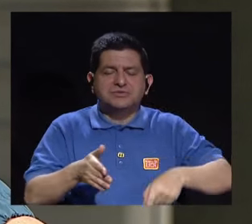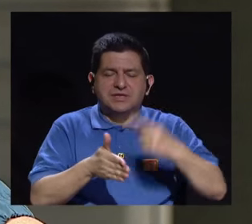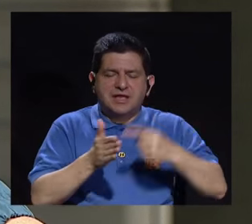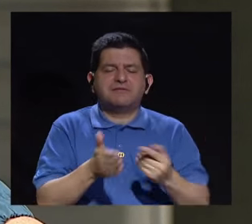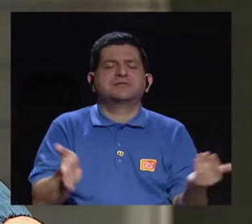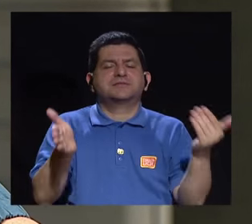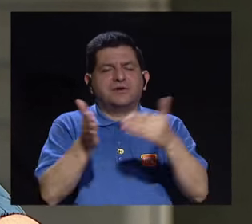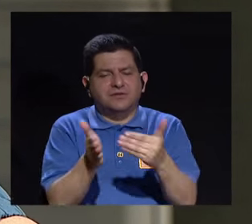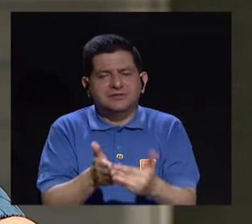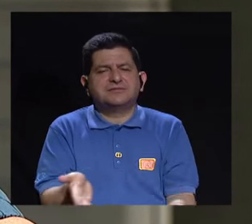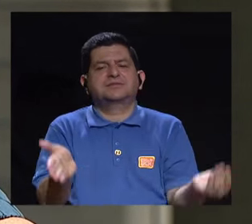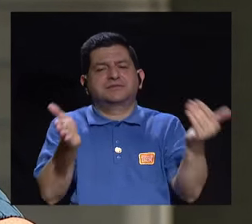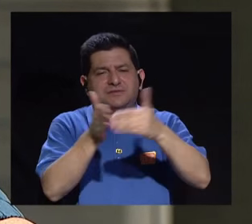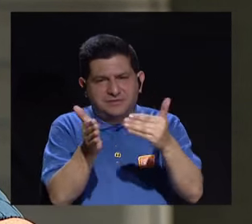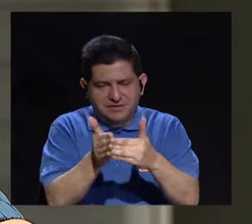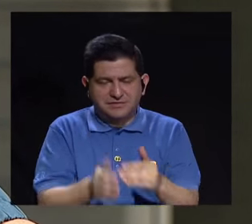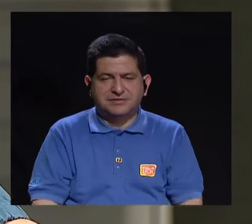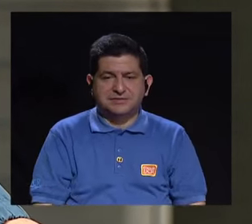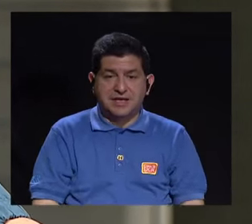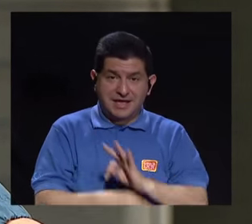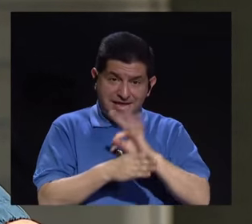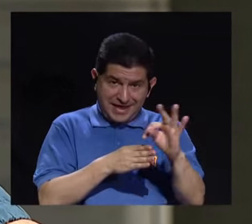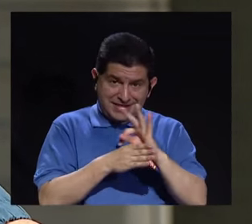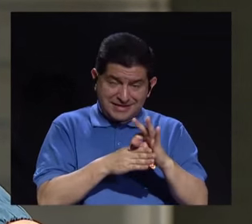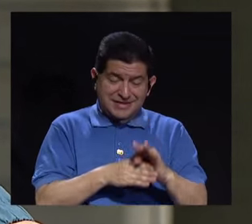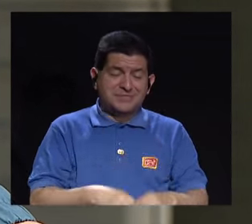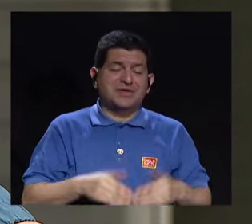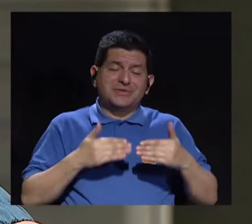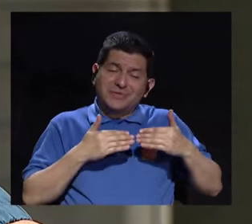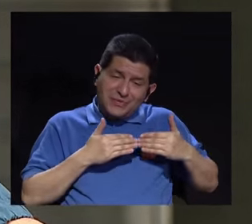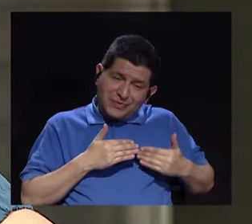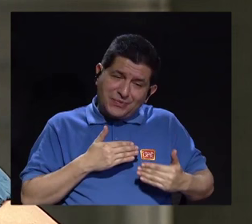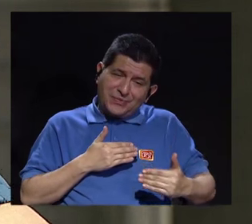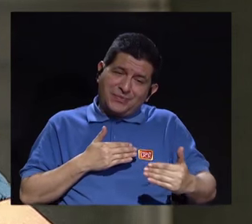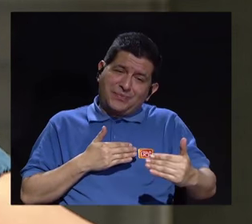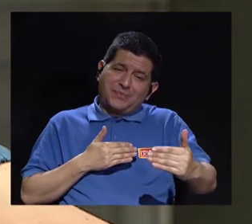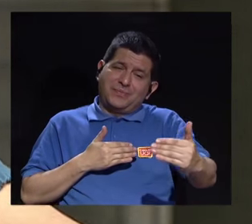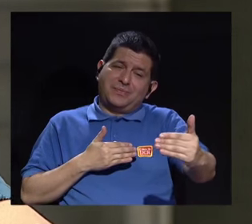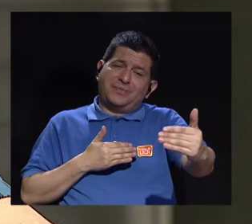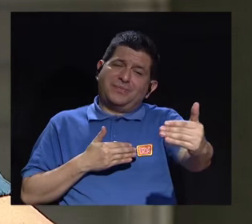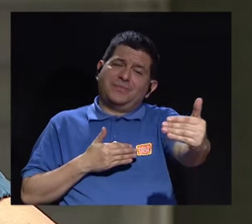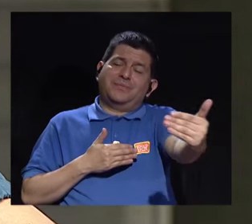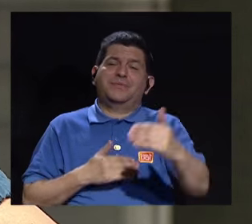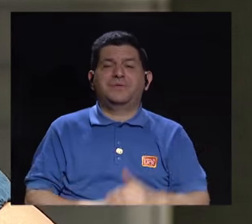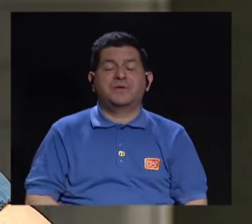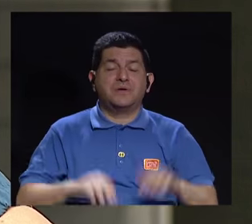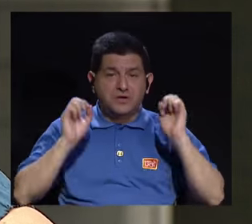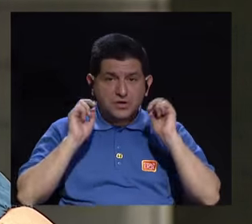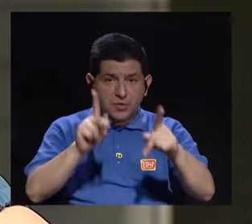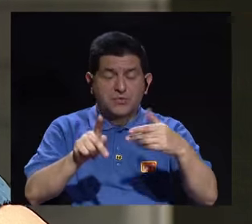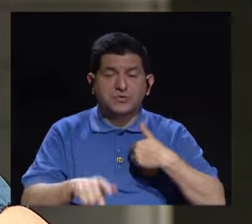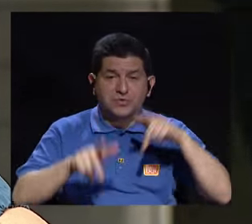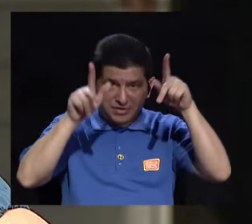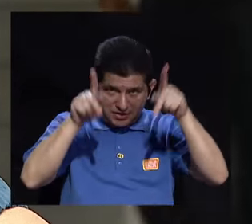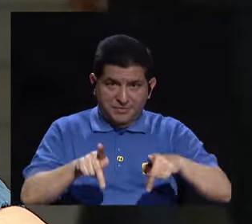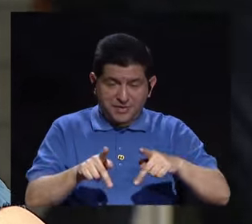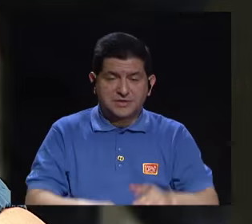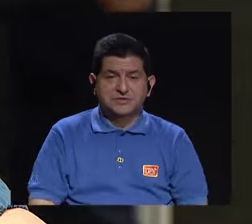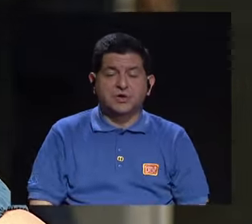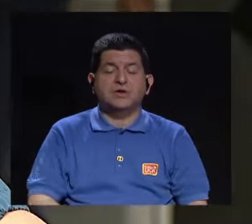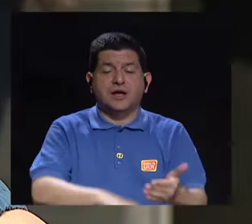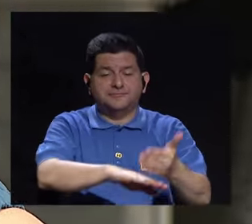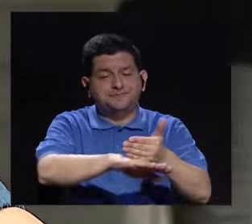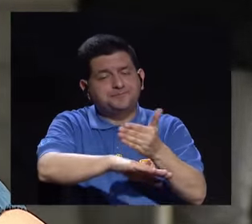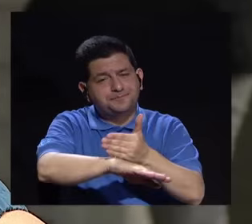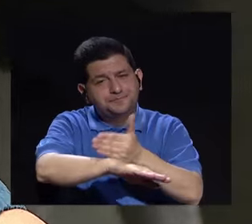hay muchas recaídas. Entonces, el tratamiento suele ser largo y tiene que ver con las posibilidades que tiene esa persona